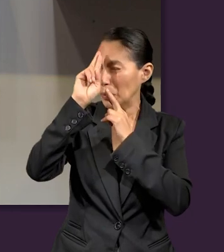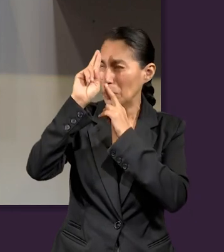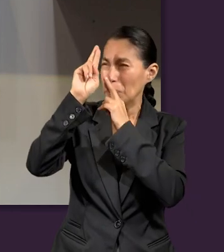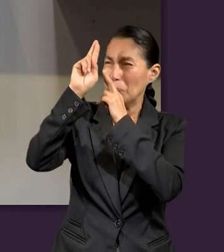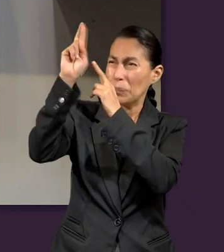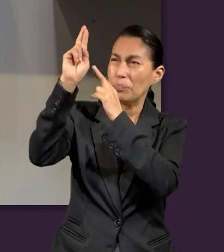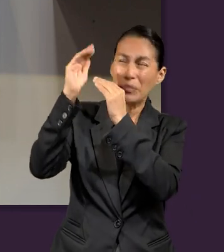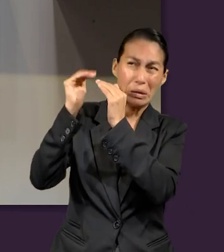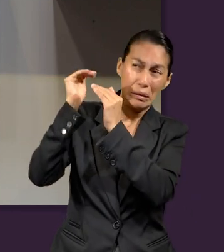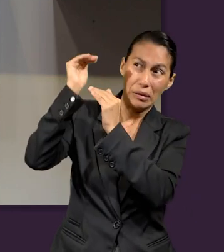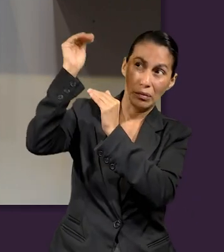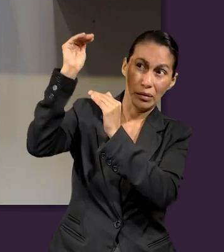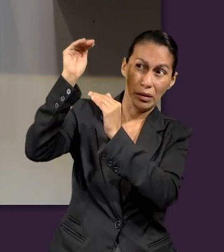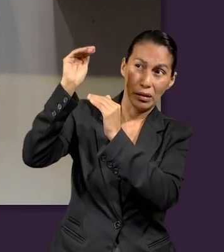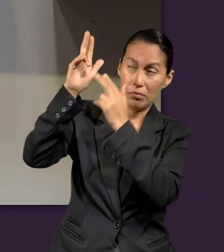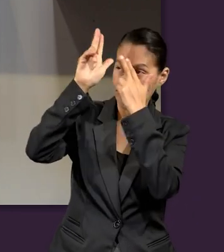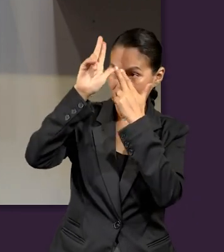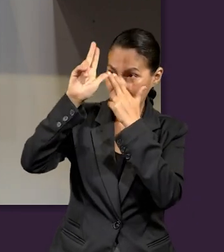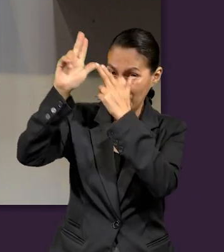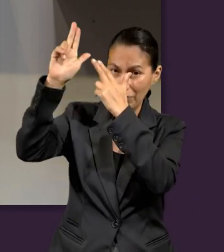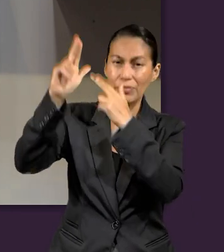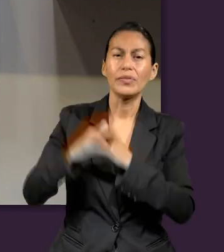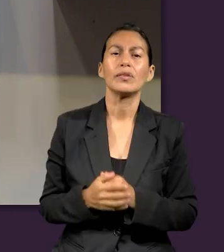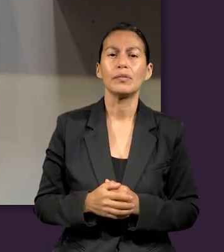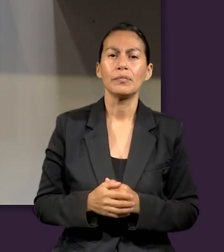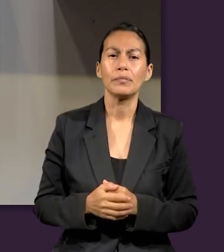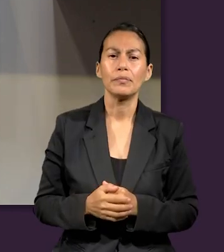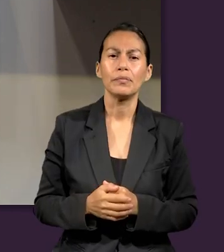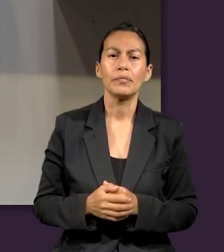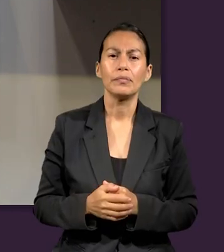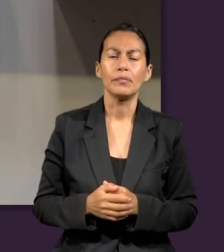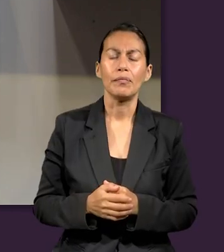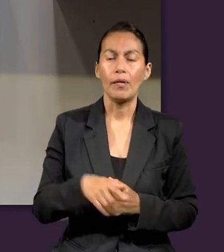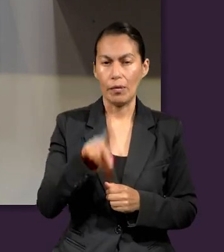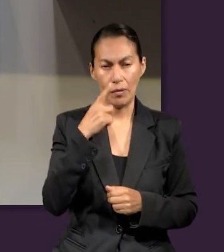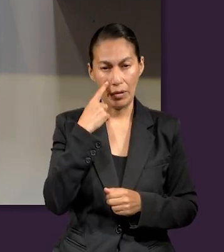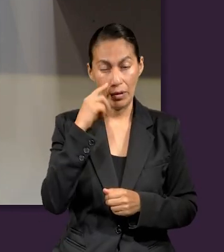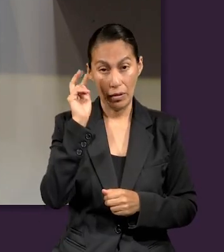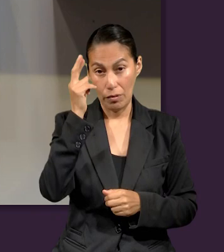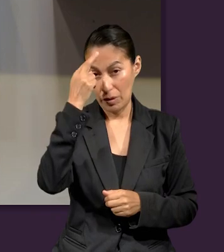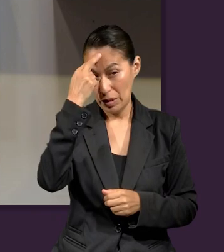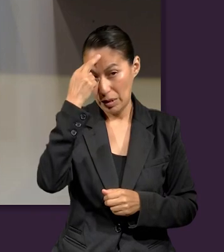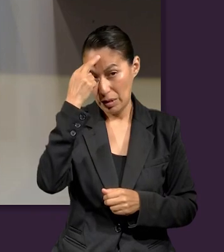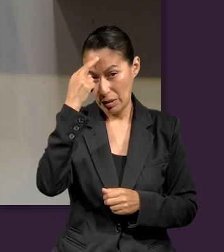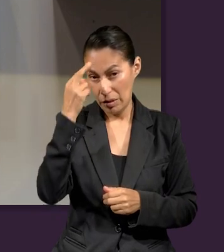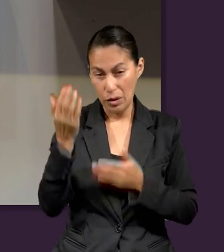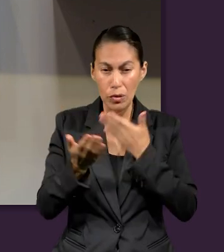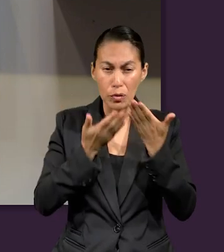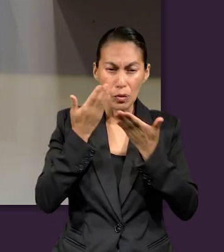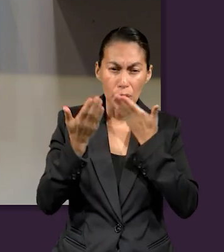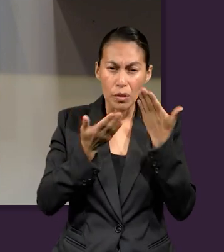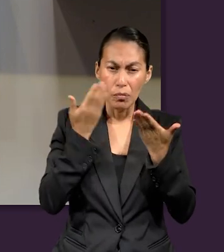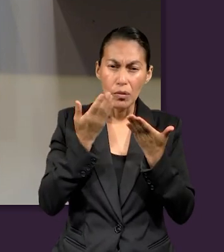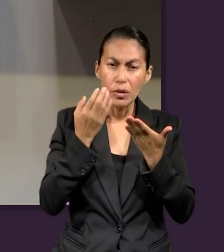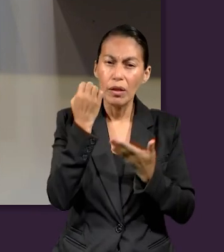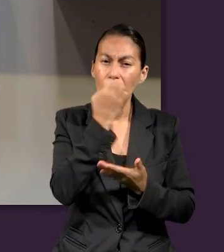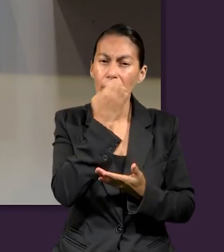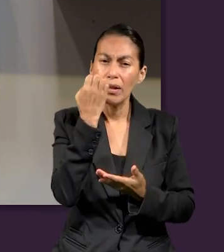es la que nos puede infundir miedo. Pero recuerden también que hemos estudiado que hay un evangelio que es eterno.